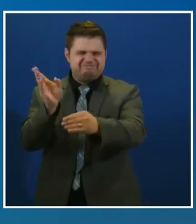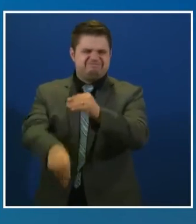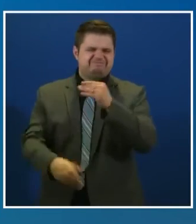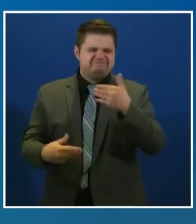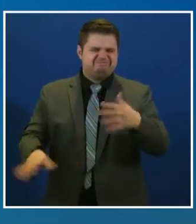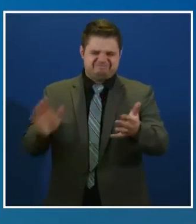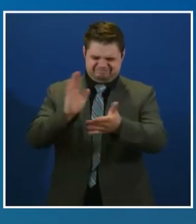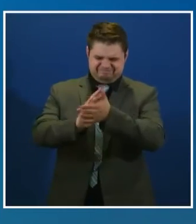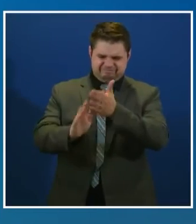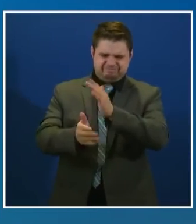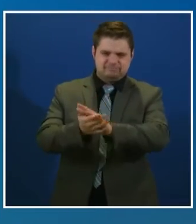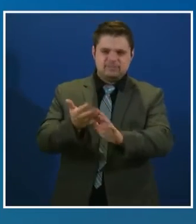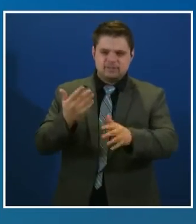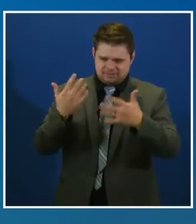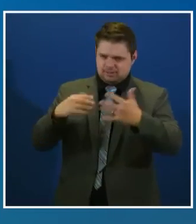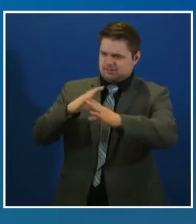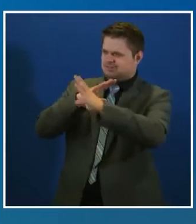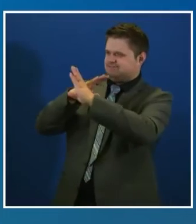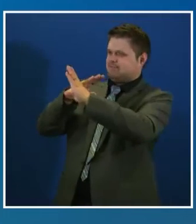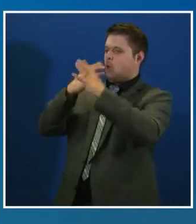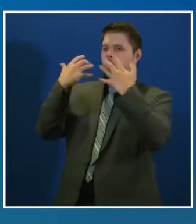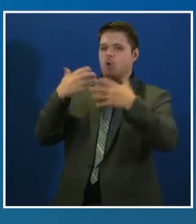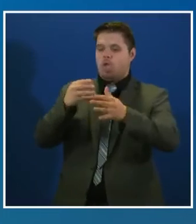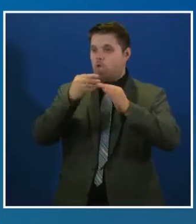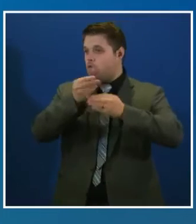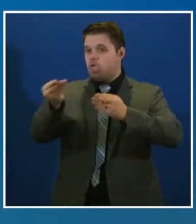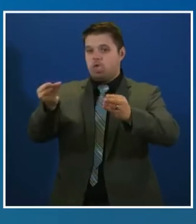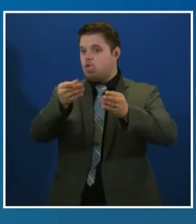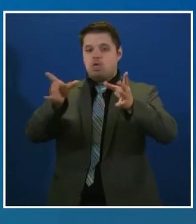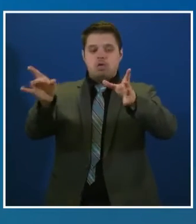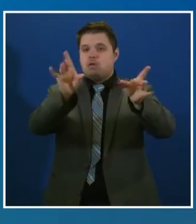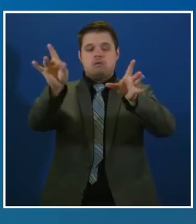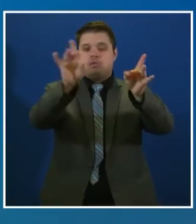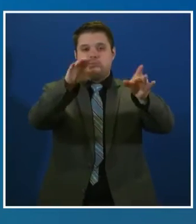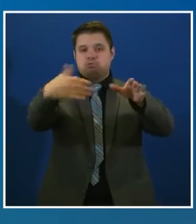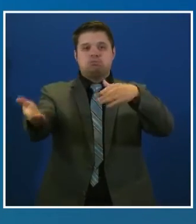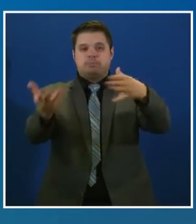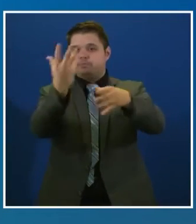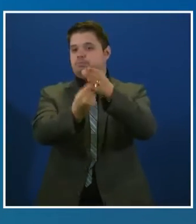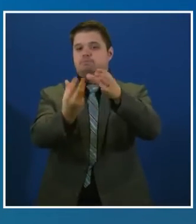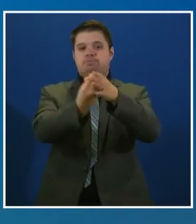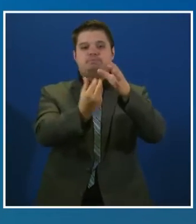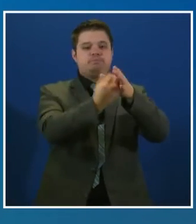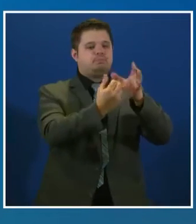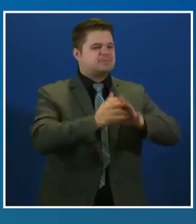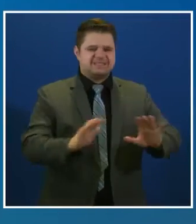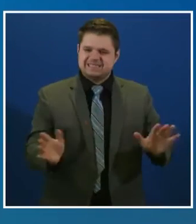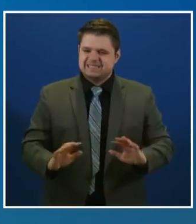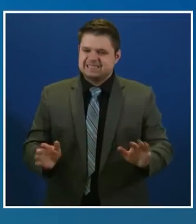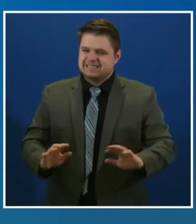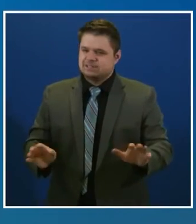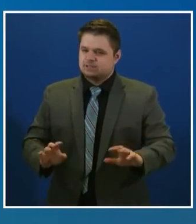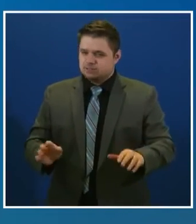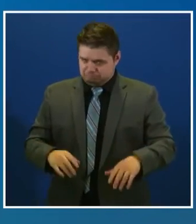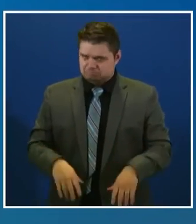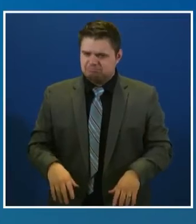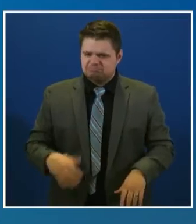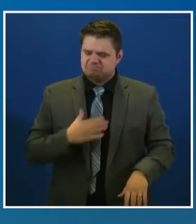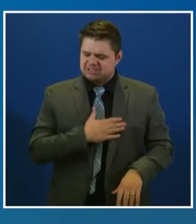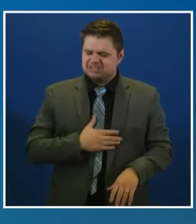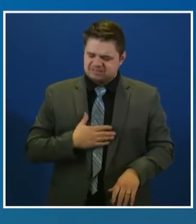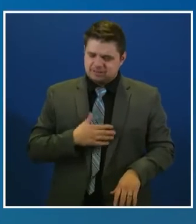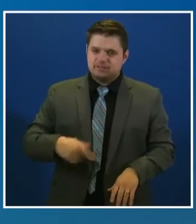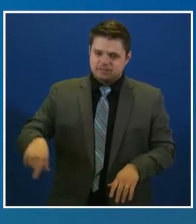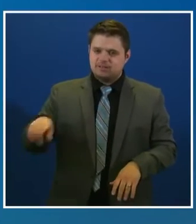y la muerte. Es preciso que se vacune la mayor cantidad posible de personas para ayudar a detener la propagación del virus y proteger a nuestros